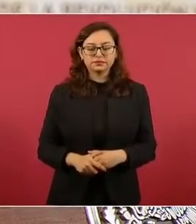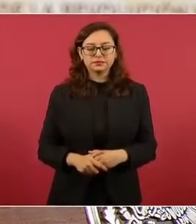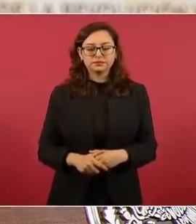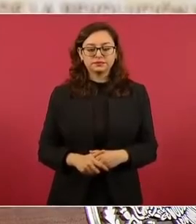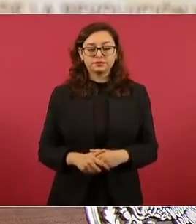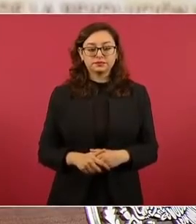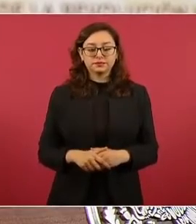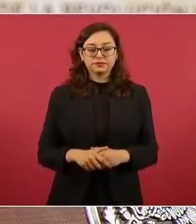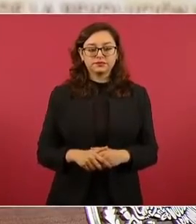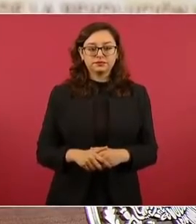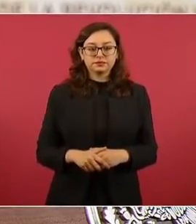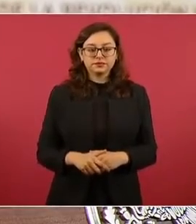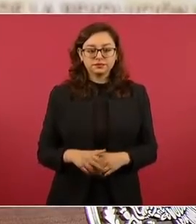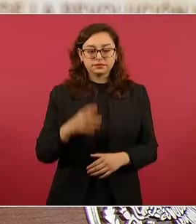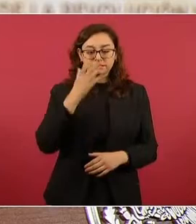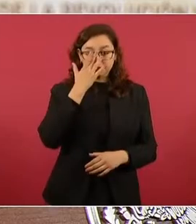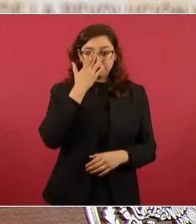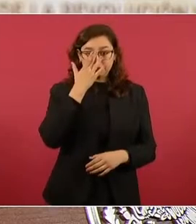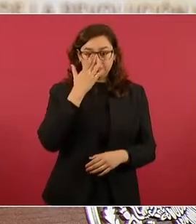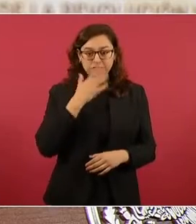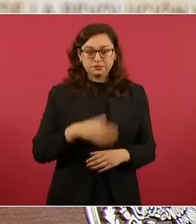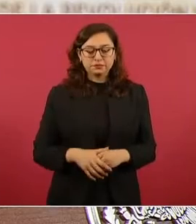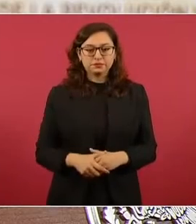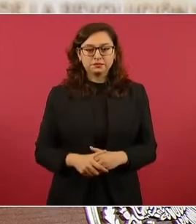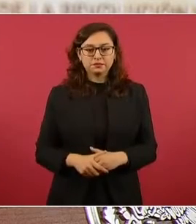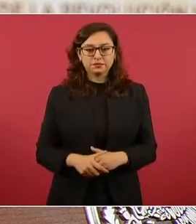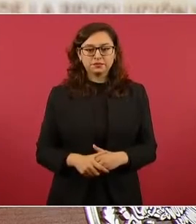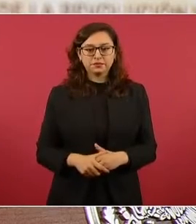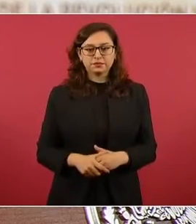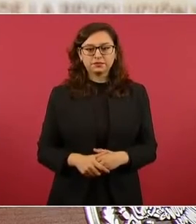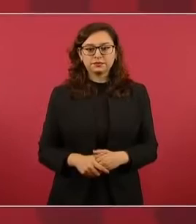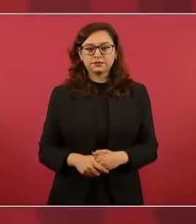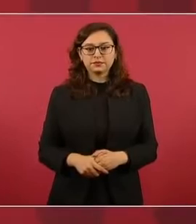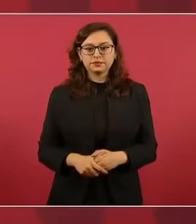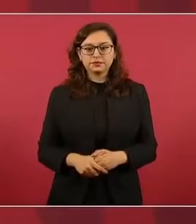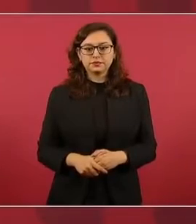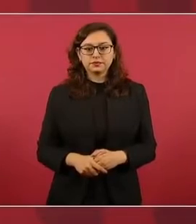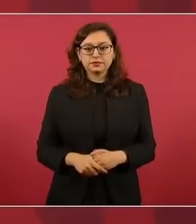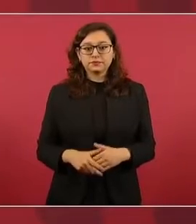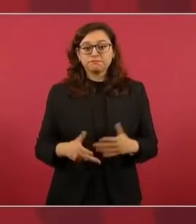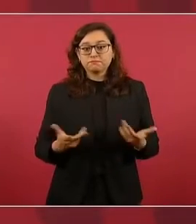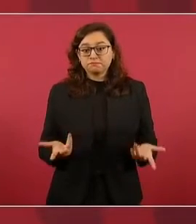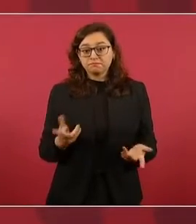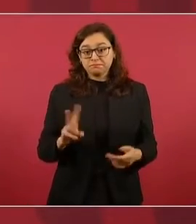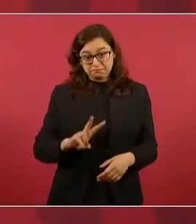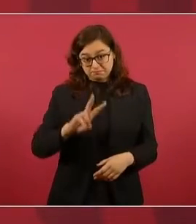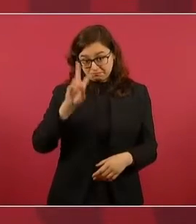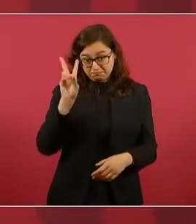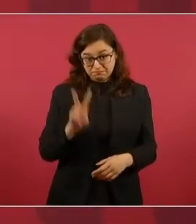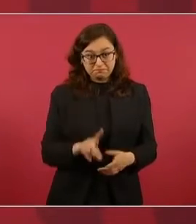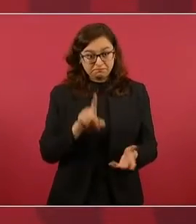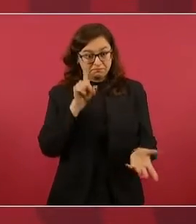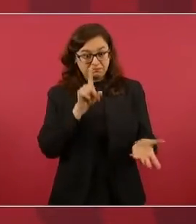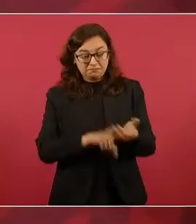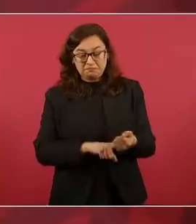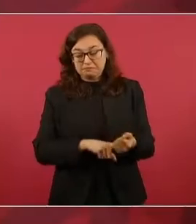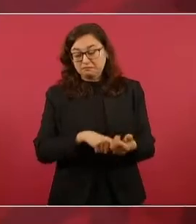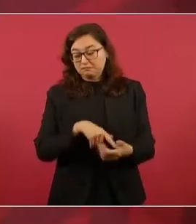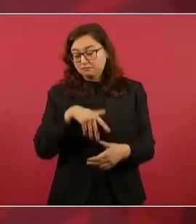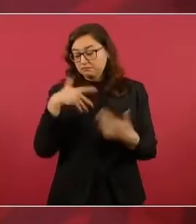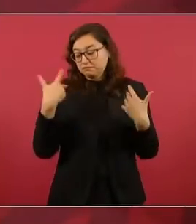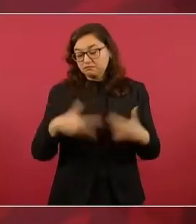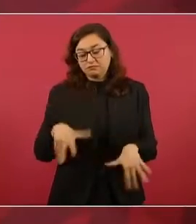estas atrocidades y absurdos